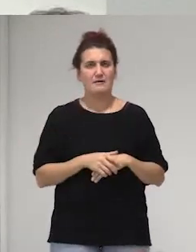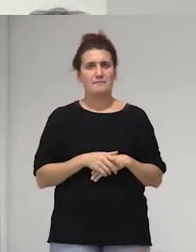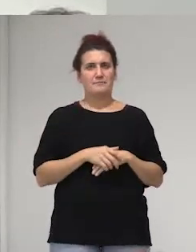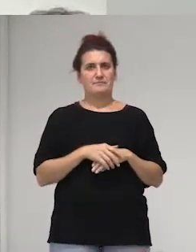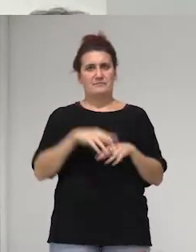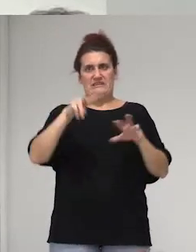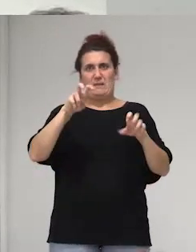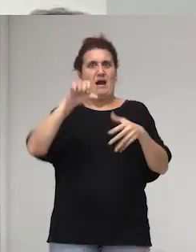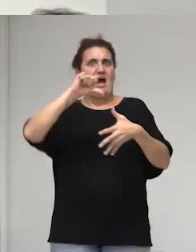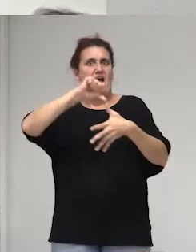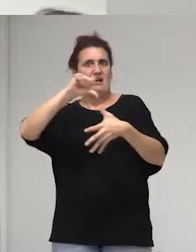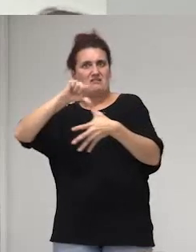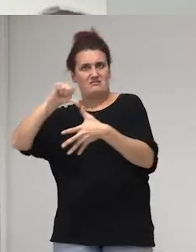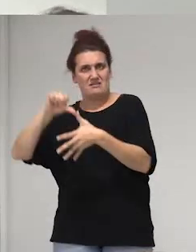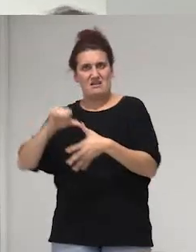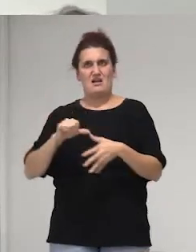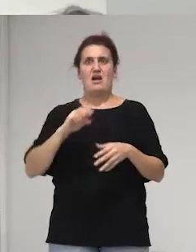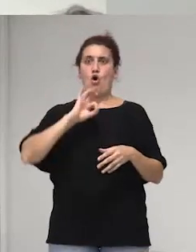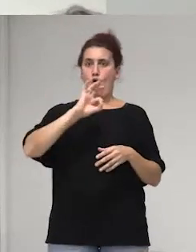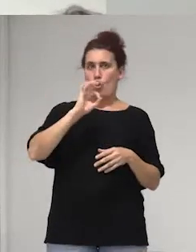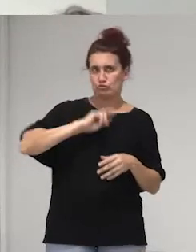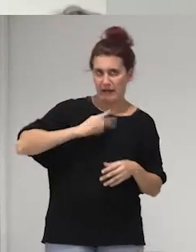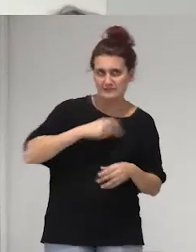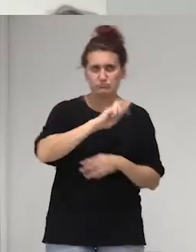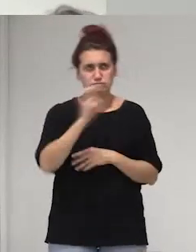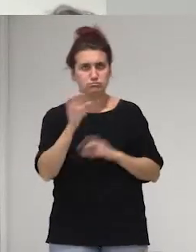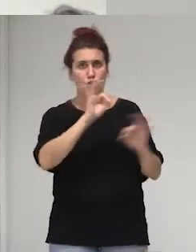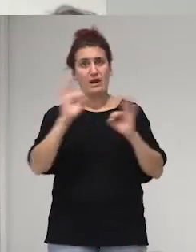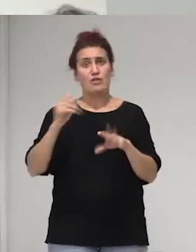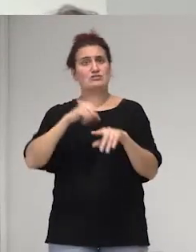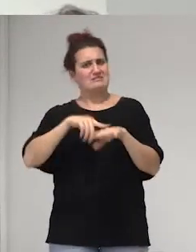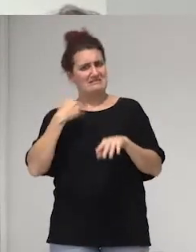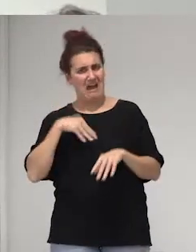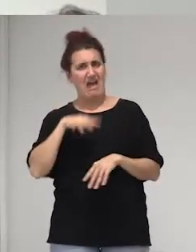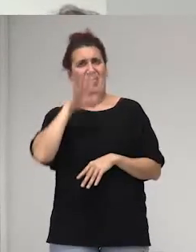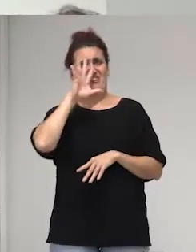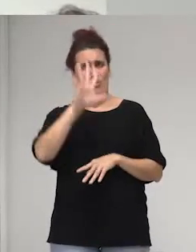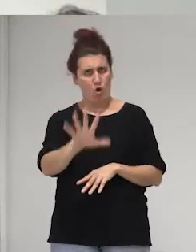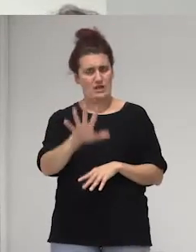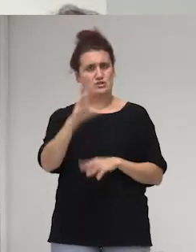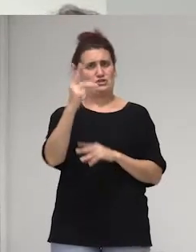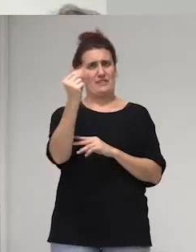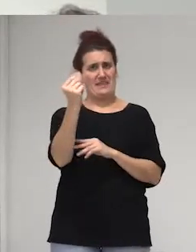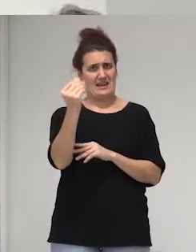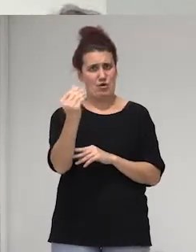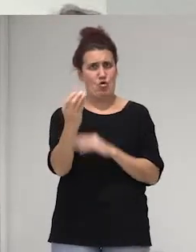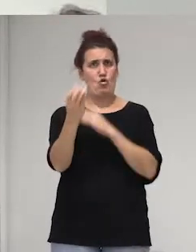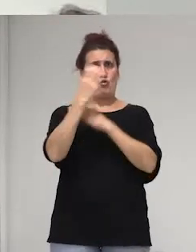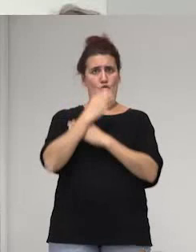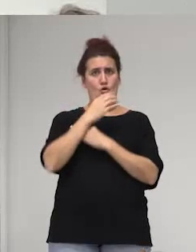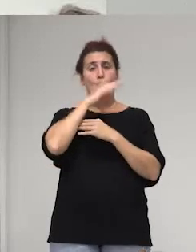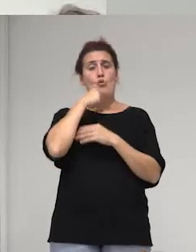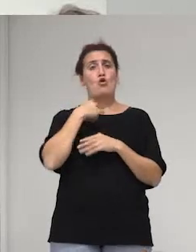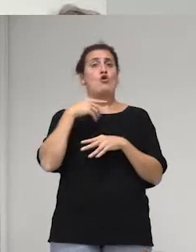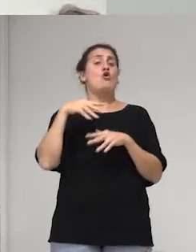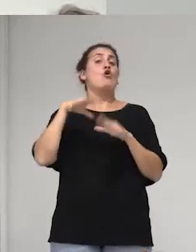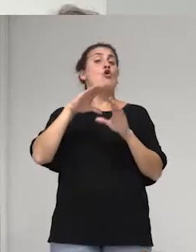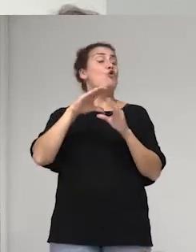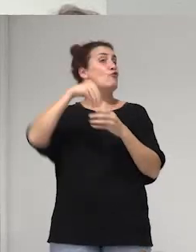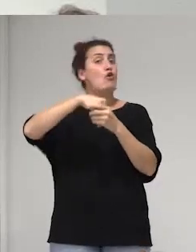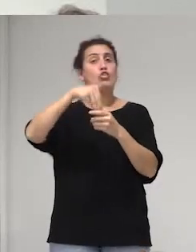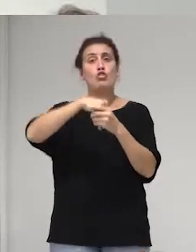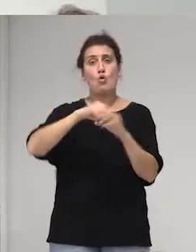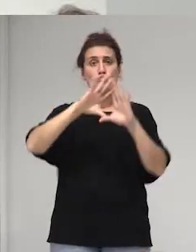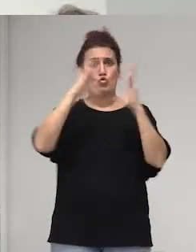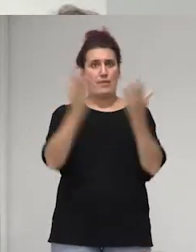personas trans y o trans tiene 5 años de estar financiada de ser financiada por el fondo mundial que hemos hecho